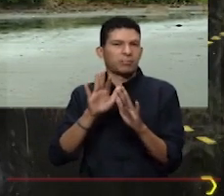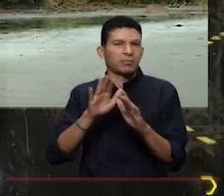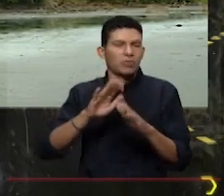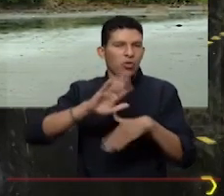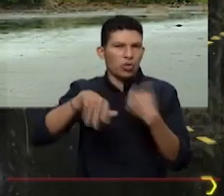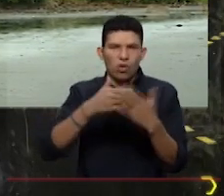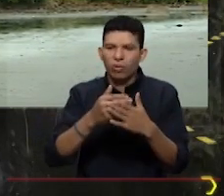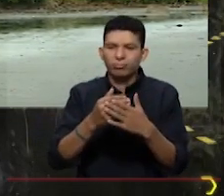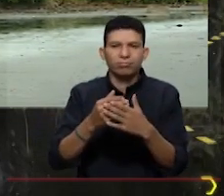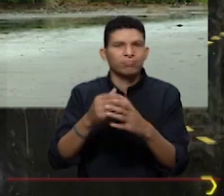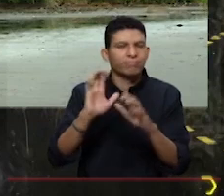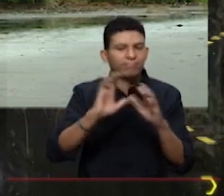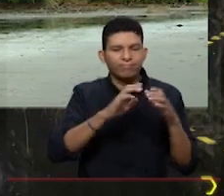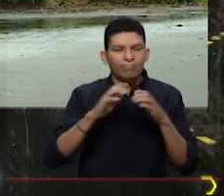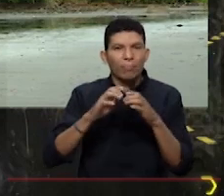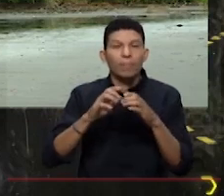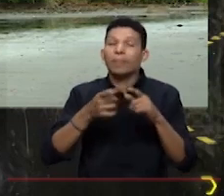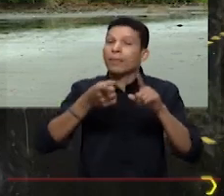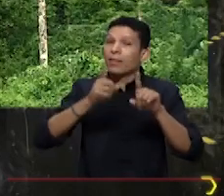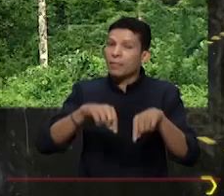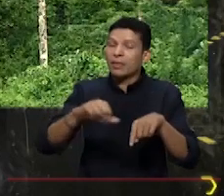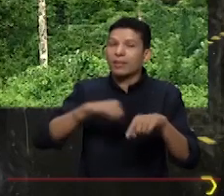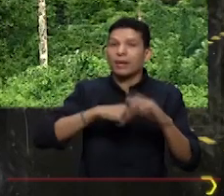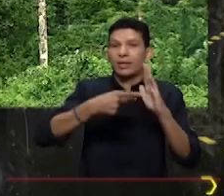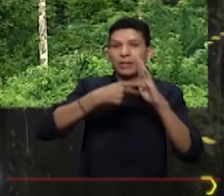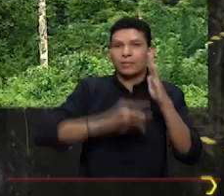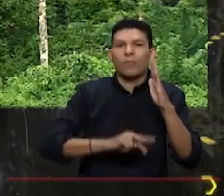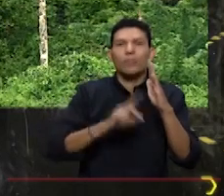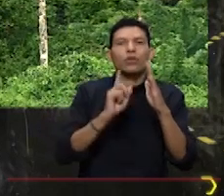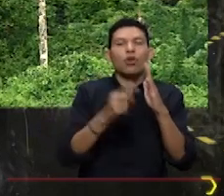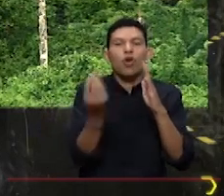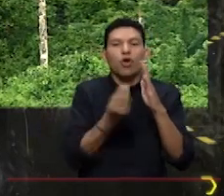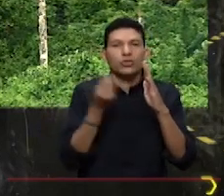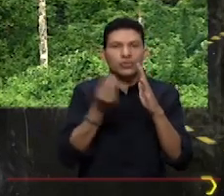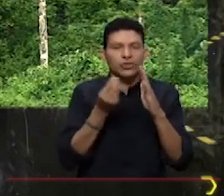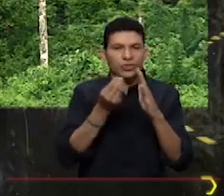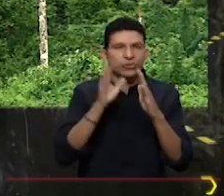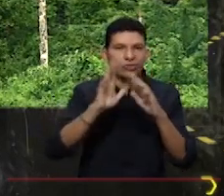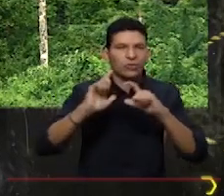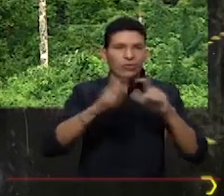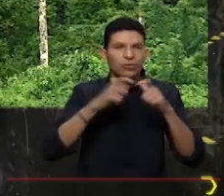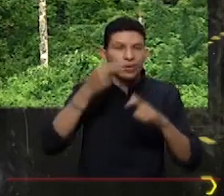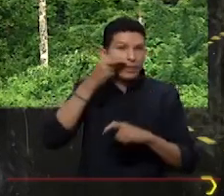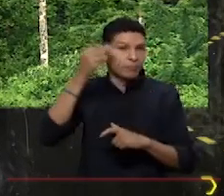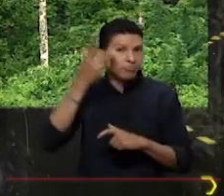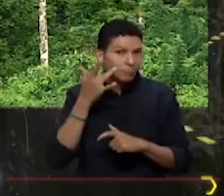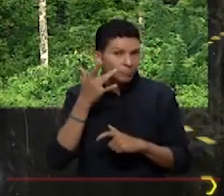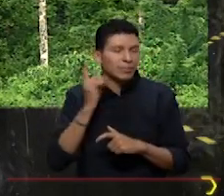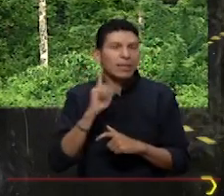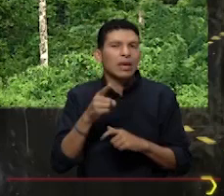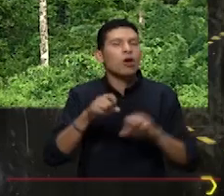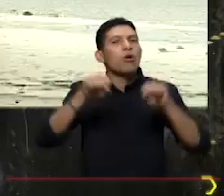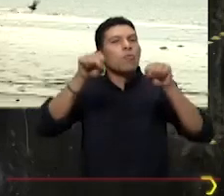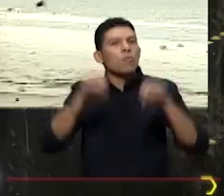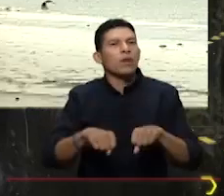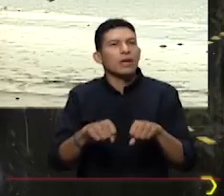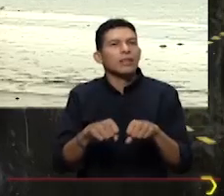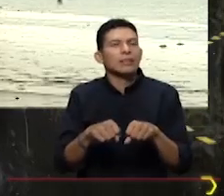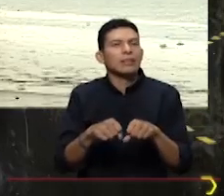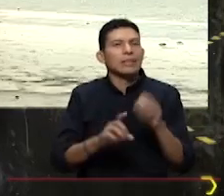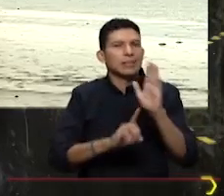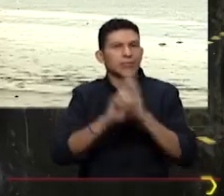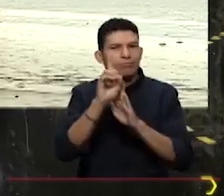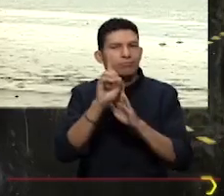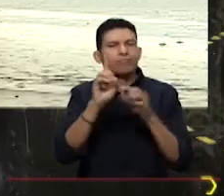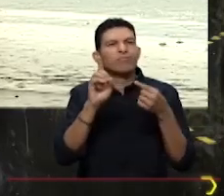los gremios, también tiene un componente técnico desde los consejos comunitarios de las comunidades indígenas que nos permite, digamos, hacer un